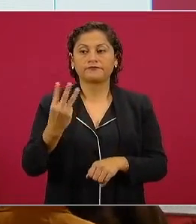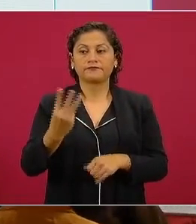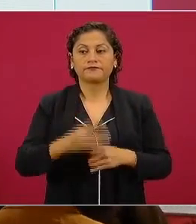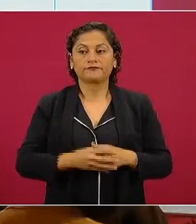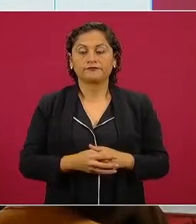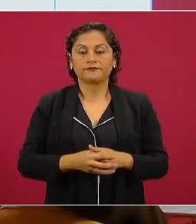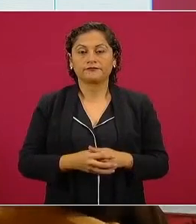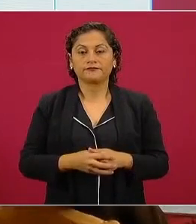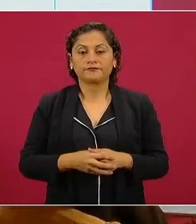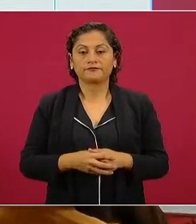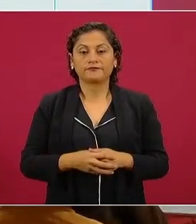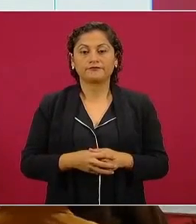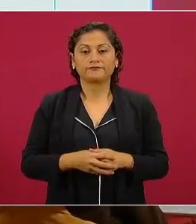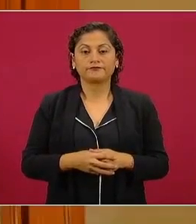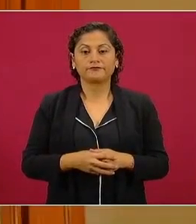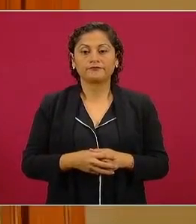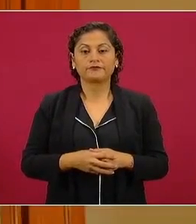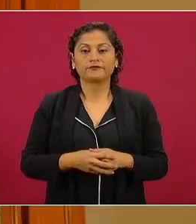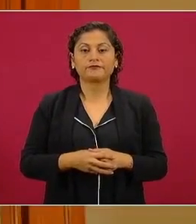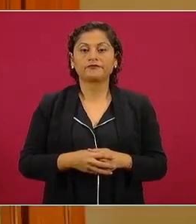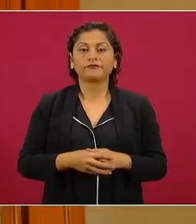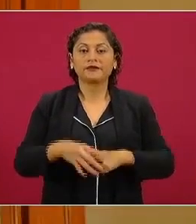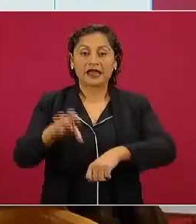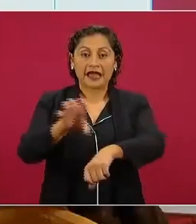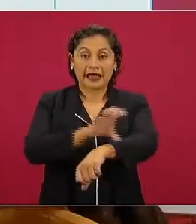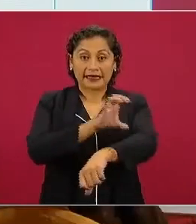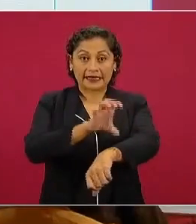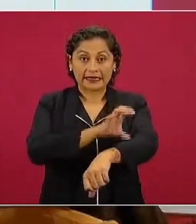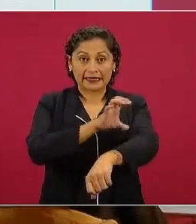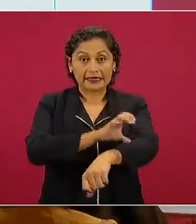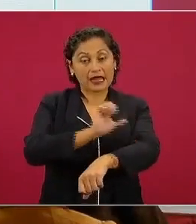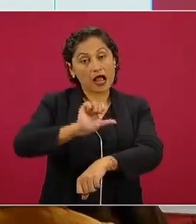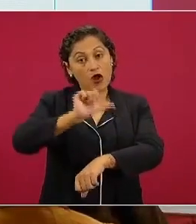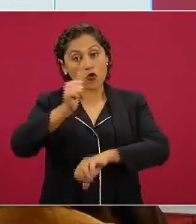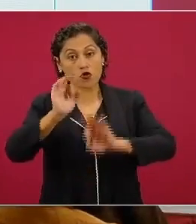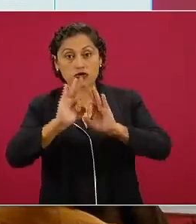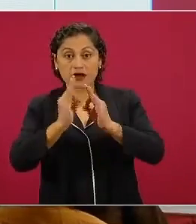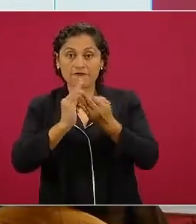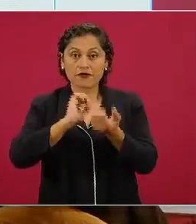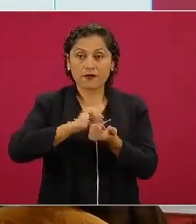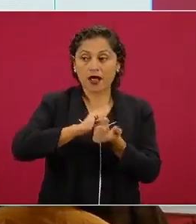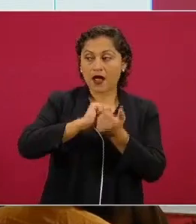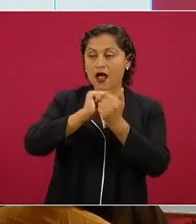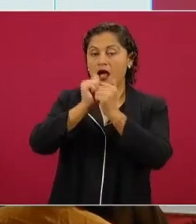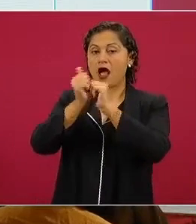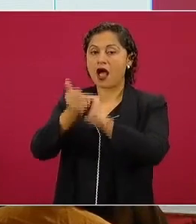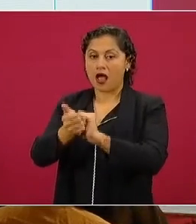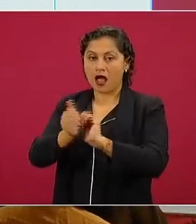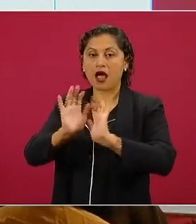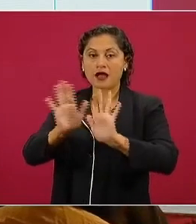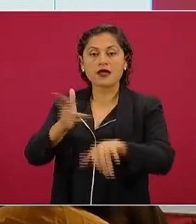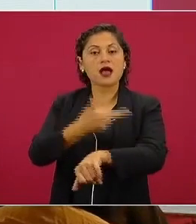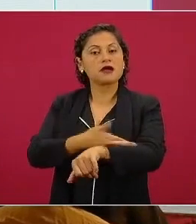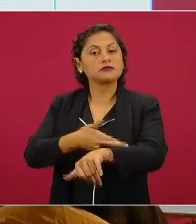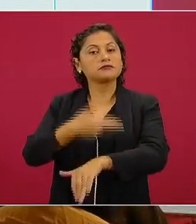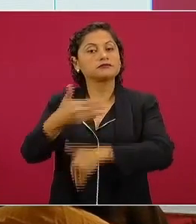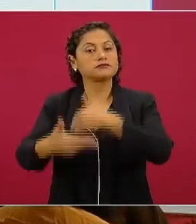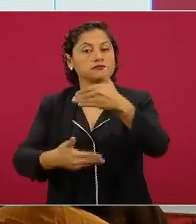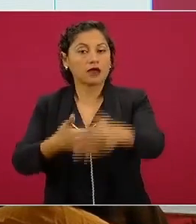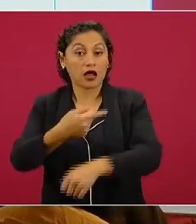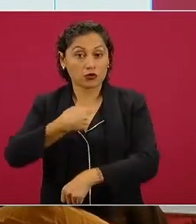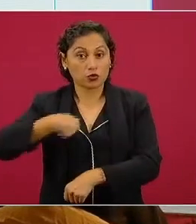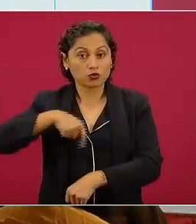fuertes alternativas de energía está en proceso porque aquí lo que queremos es potenciar sobre todo